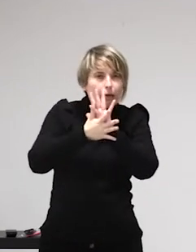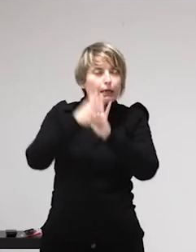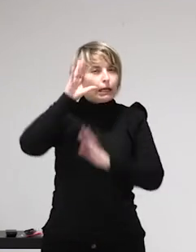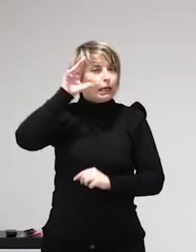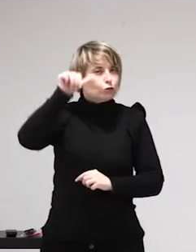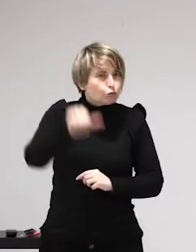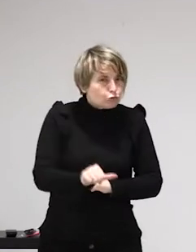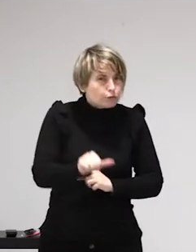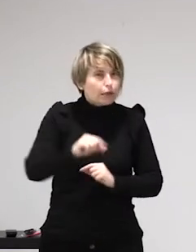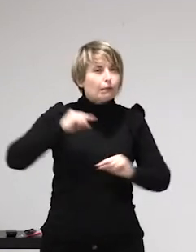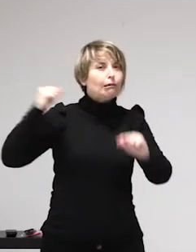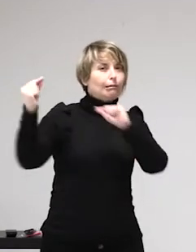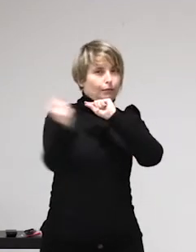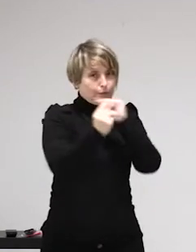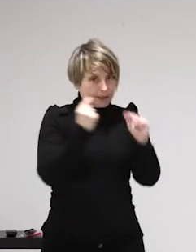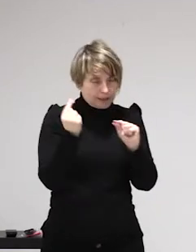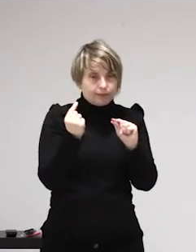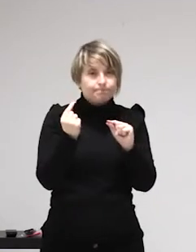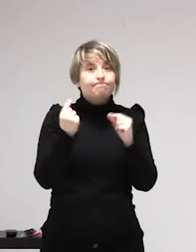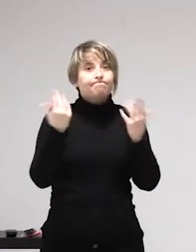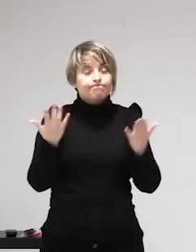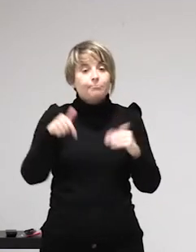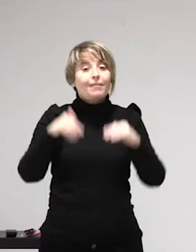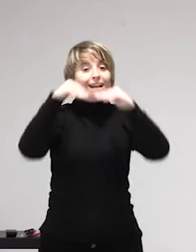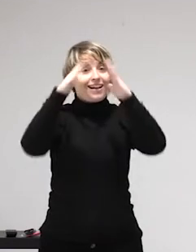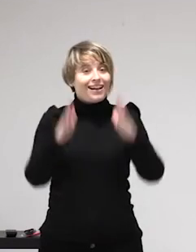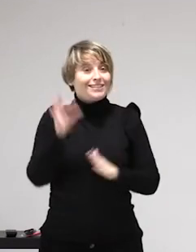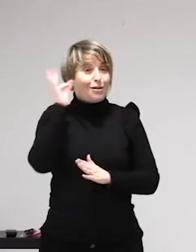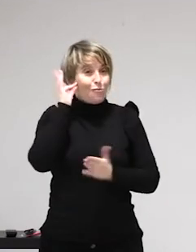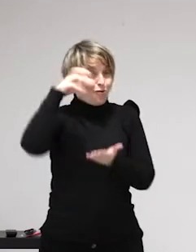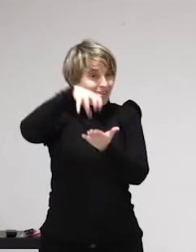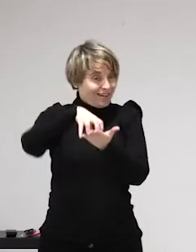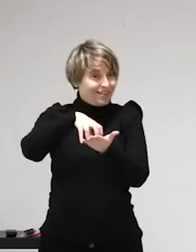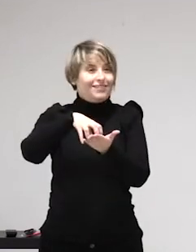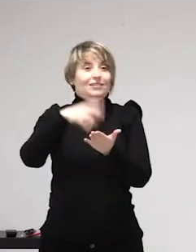del carrisketa honetara. Bienvenidas, decía, esta conferencia-charla.